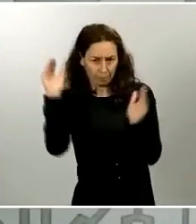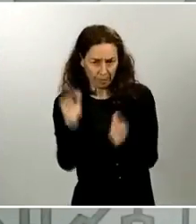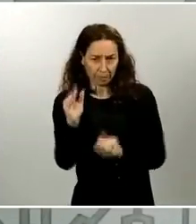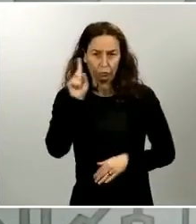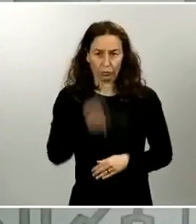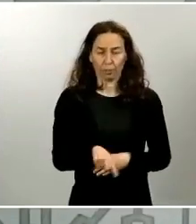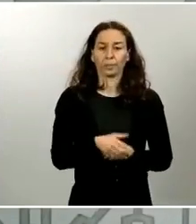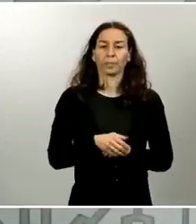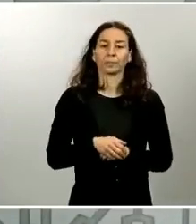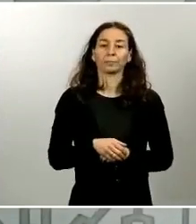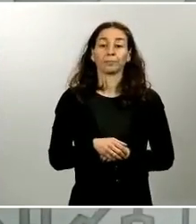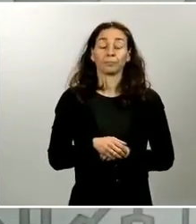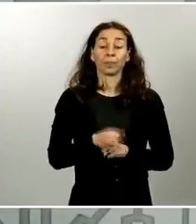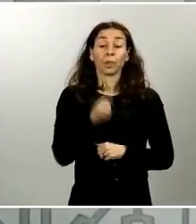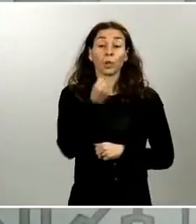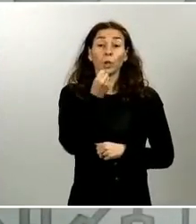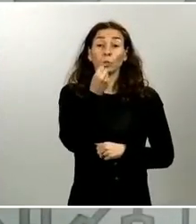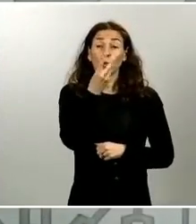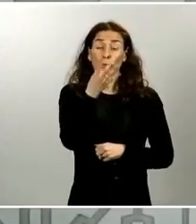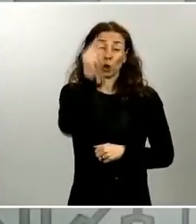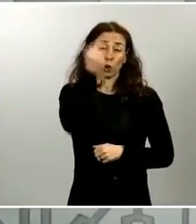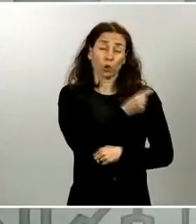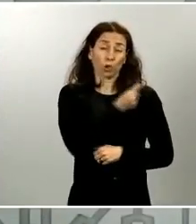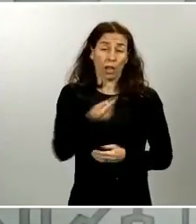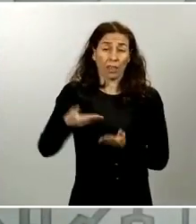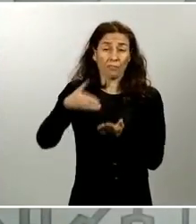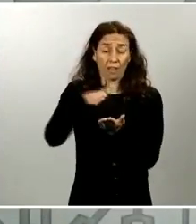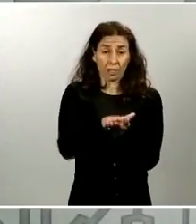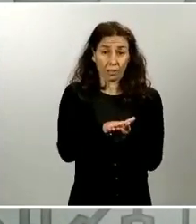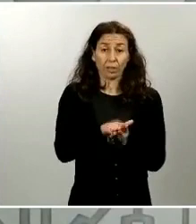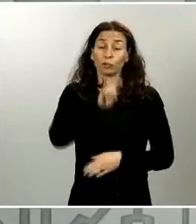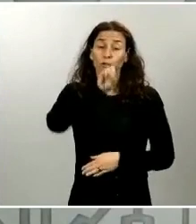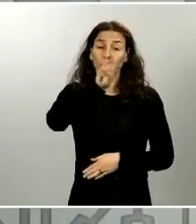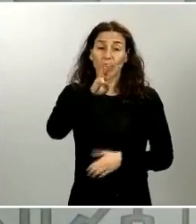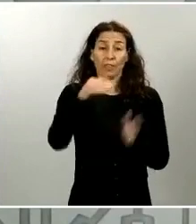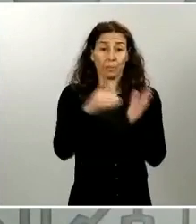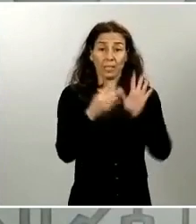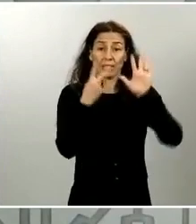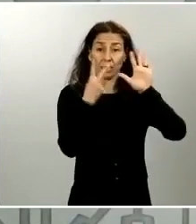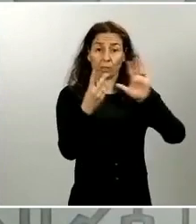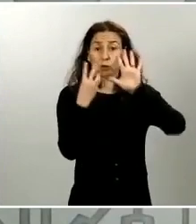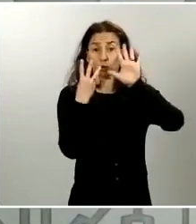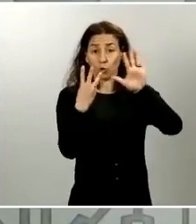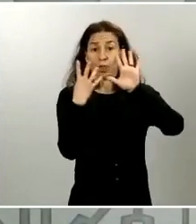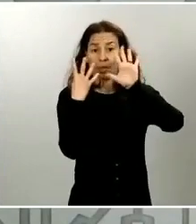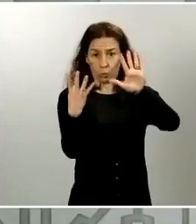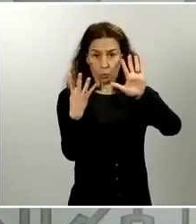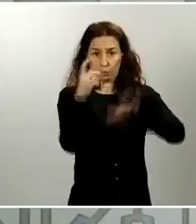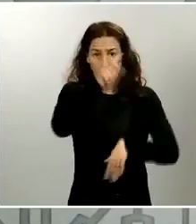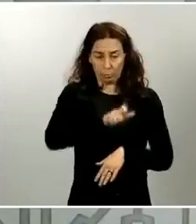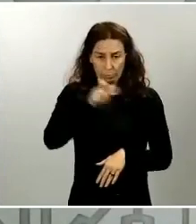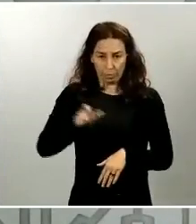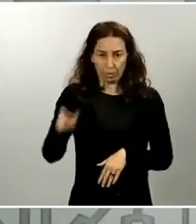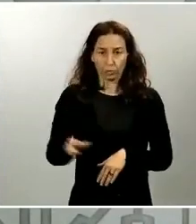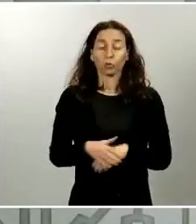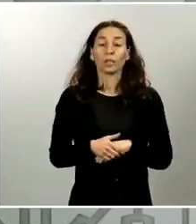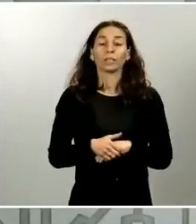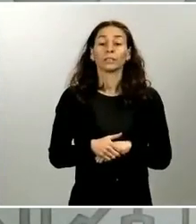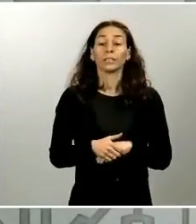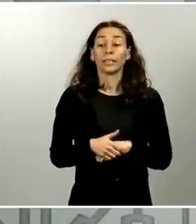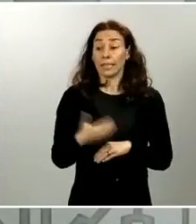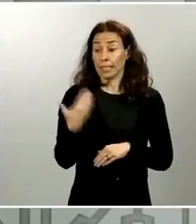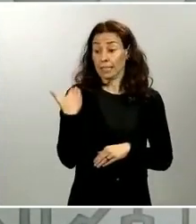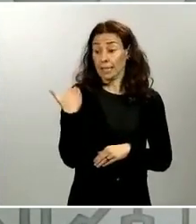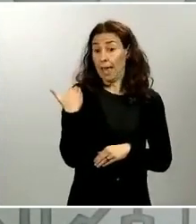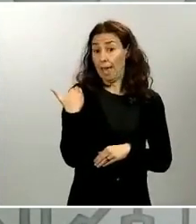número total de fallecidos que tenemos en el día de hoy es de 13.789 personas, y los fallecidos registrados en el día de